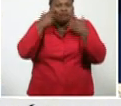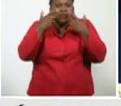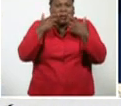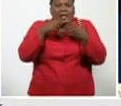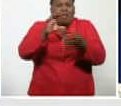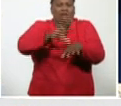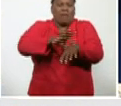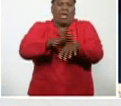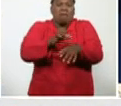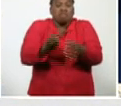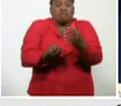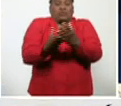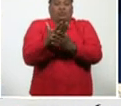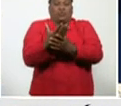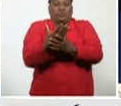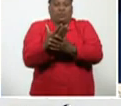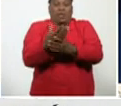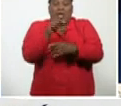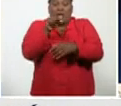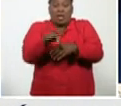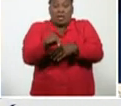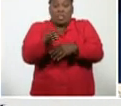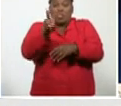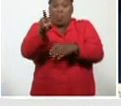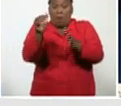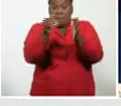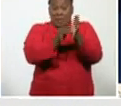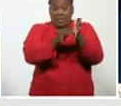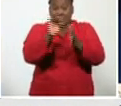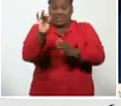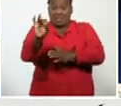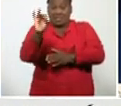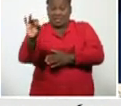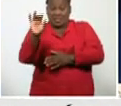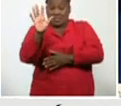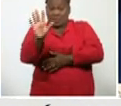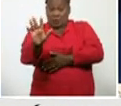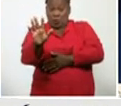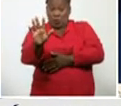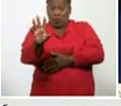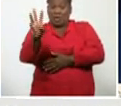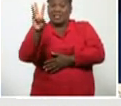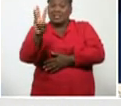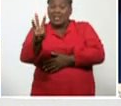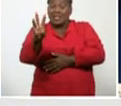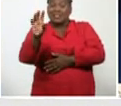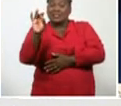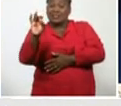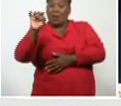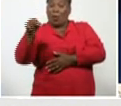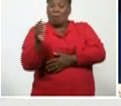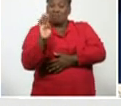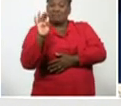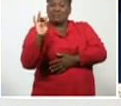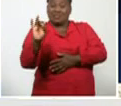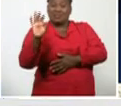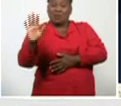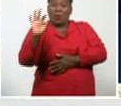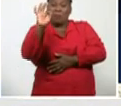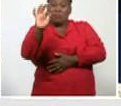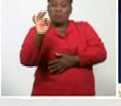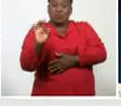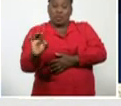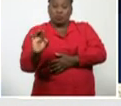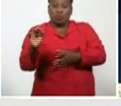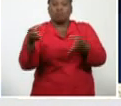y ahí, se encontró, que de los mil, setecientos setenta y cinco, el treinta y siete, coma, setenta y cinco, ciento, pertenecían